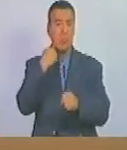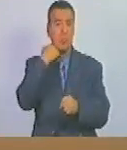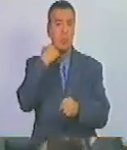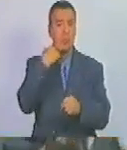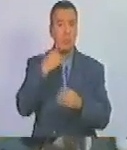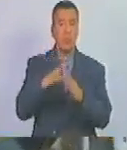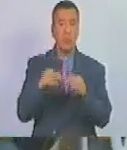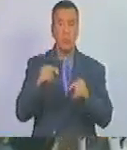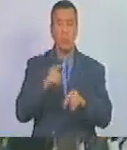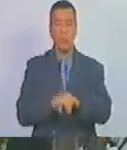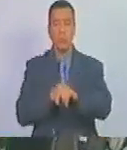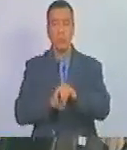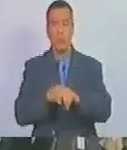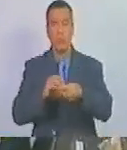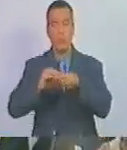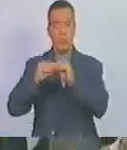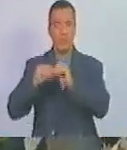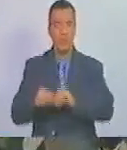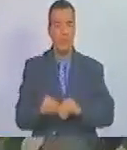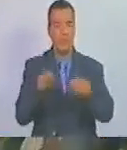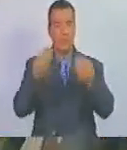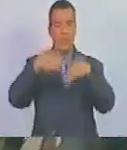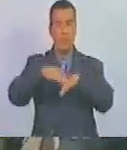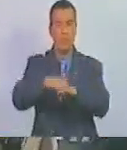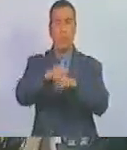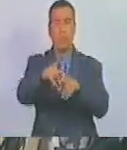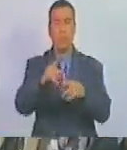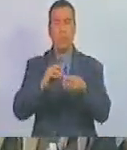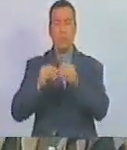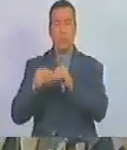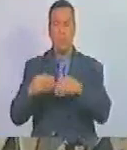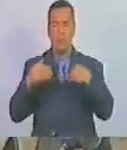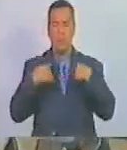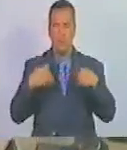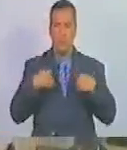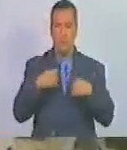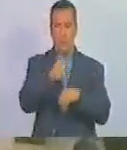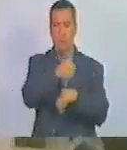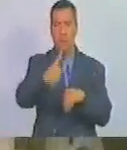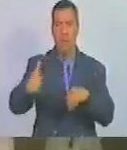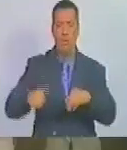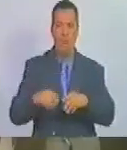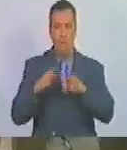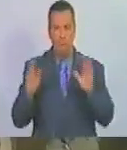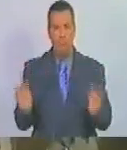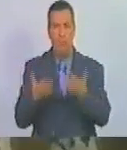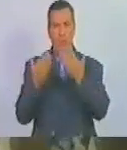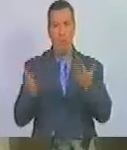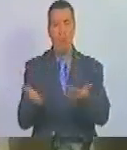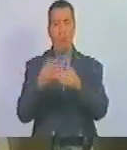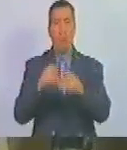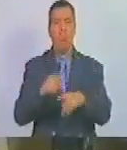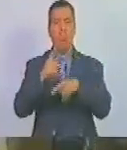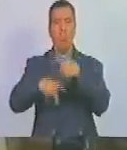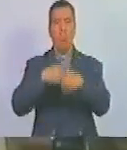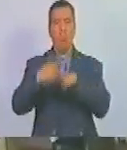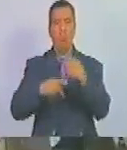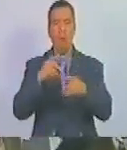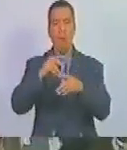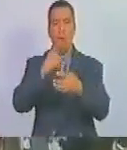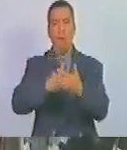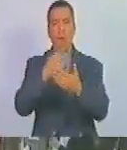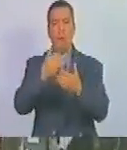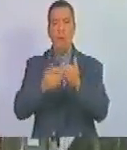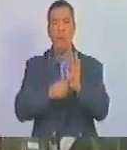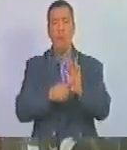ocupacionales la reparación integral del daño sufrido y la promoción e incentivo al desarrollo de programas